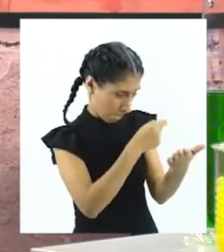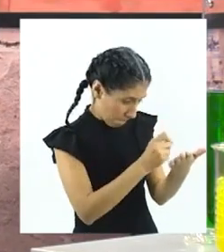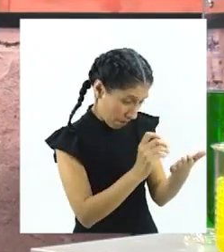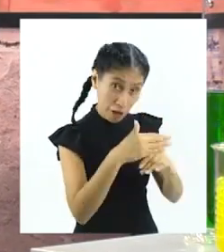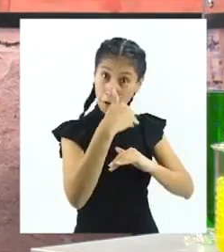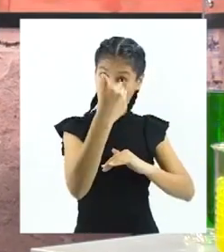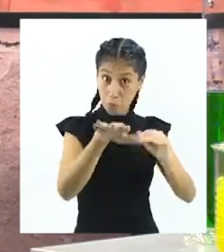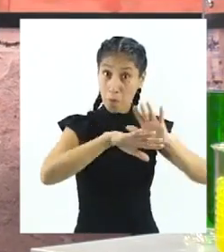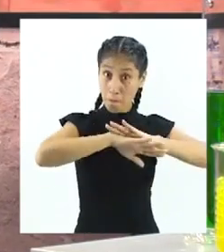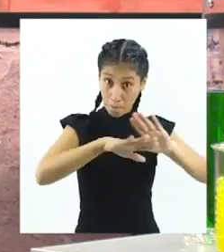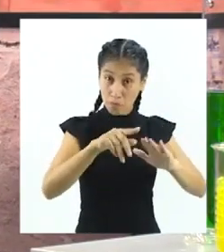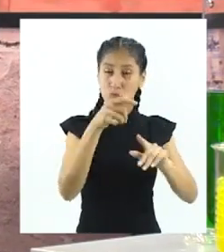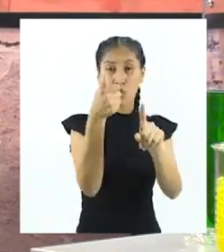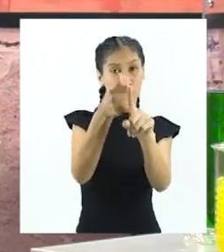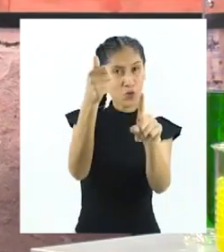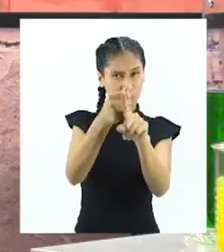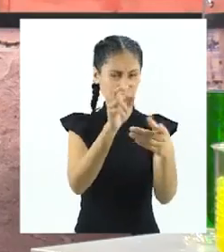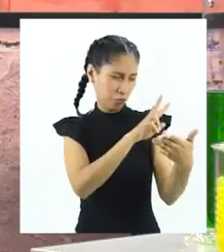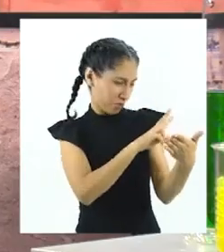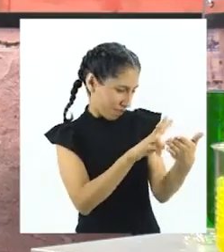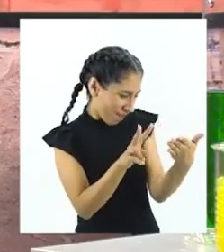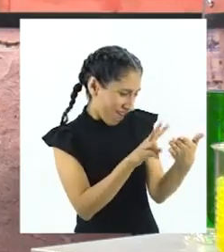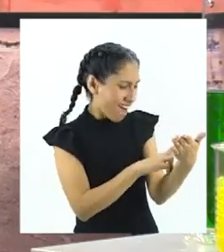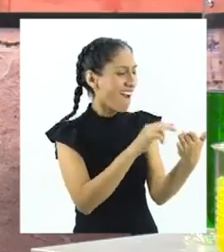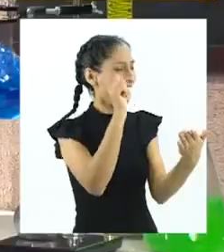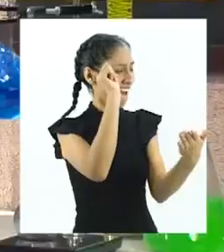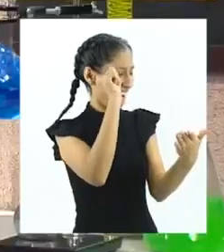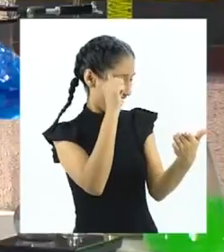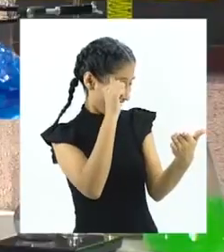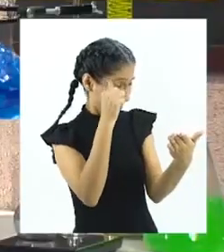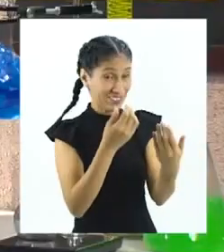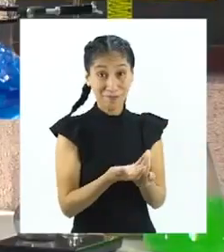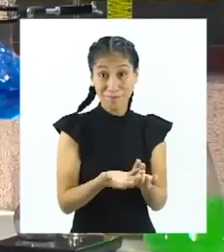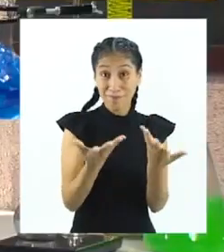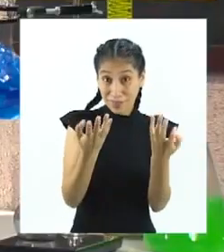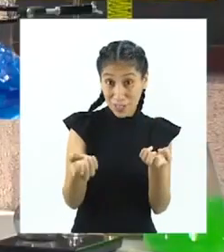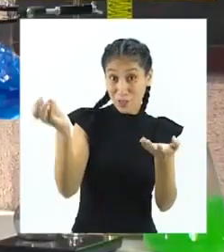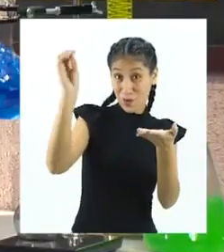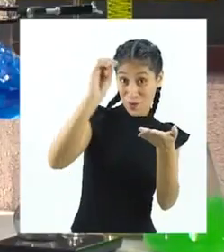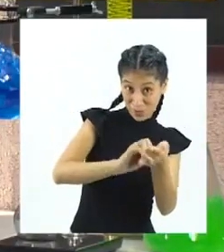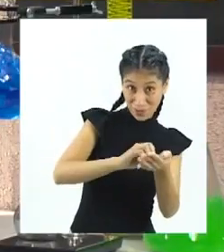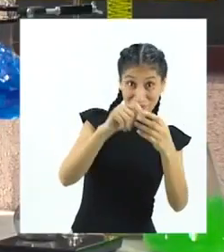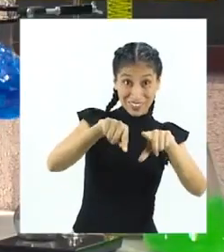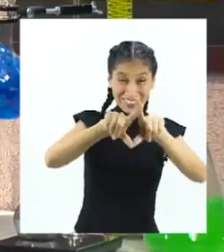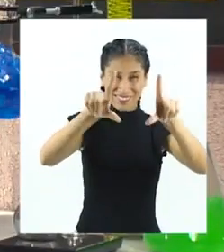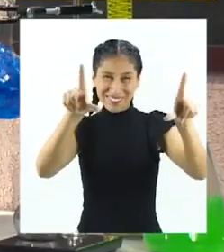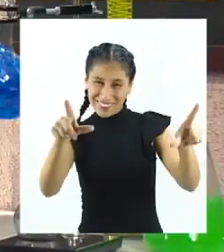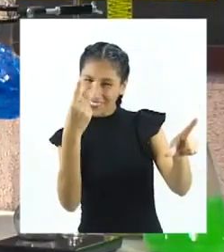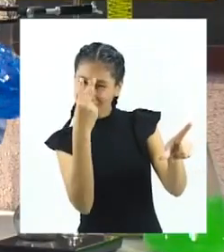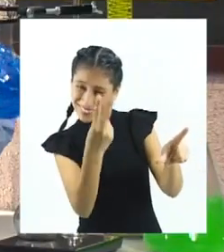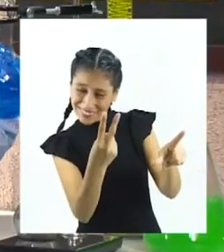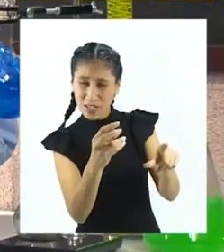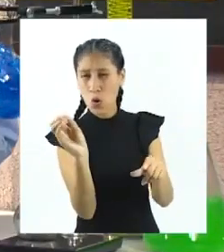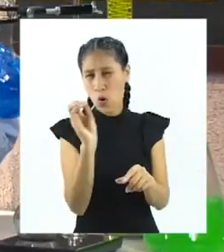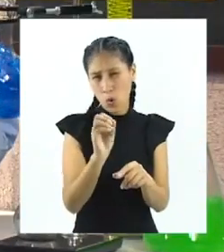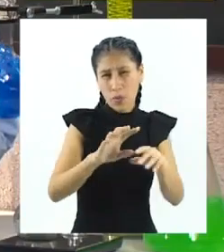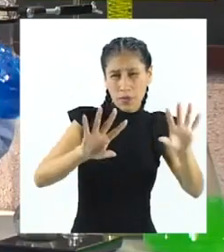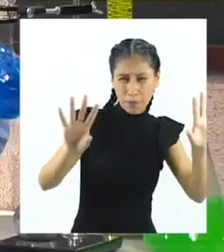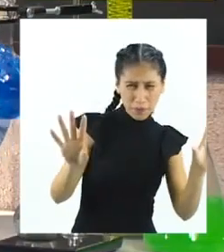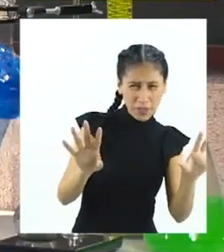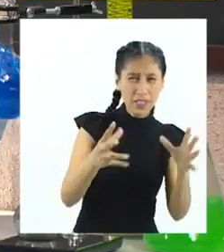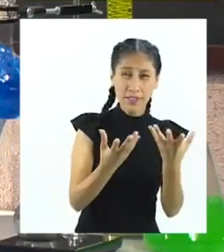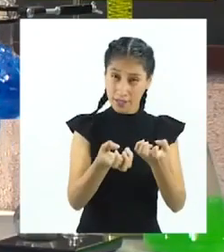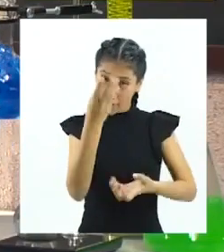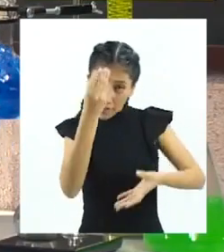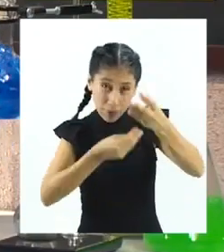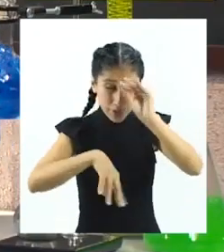a fin de que puedan revisarlas fácilmente cada vez que quieran. Si quieres volver a ver la sesión de hoy o revisar más